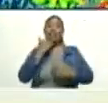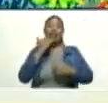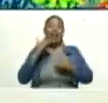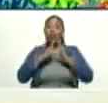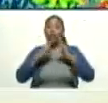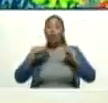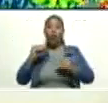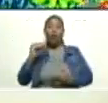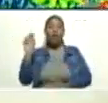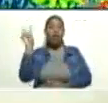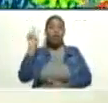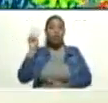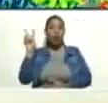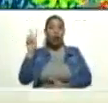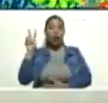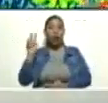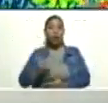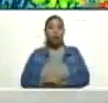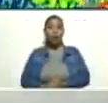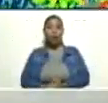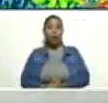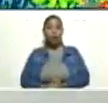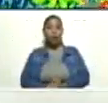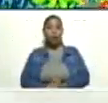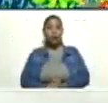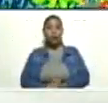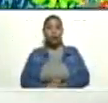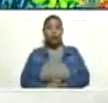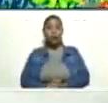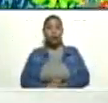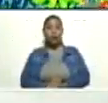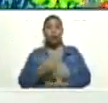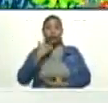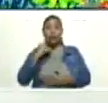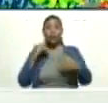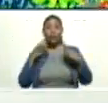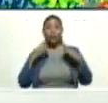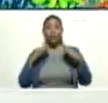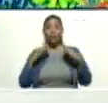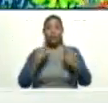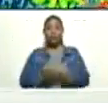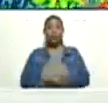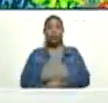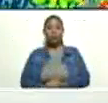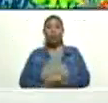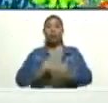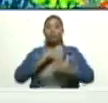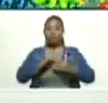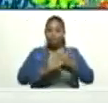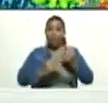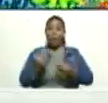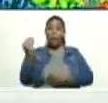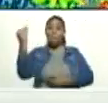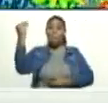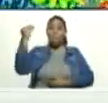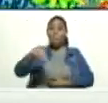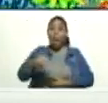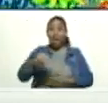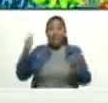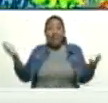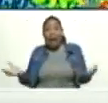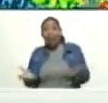Las altas temperaturas, y usted lo ha comentado ya en varias ocasiones, a medida que haya mayor temperatura en los océanos,